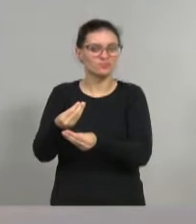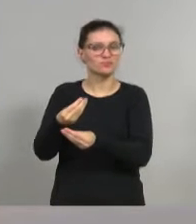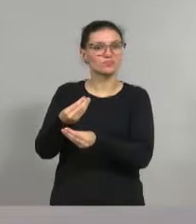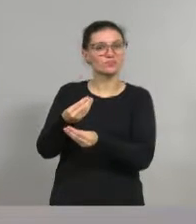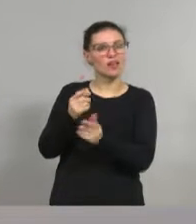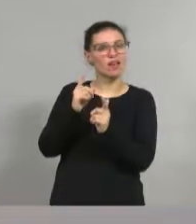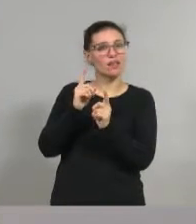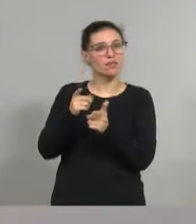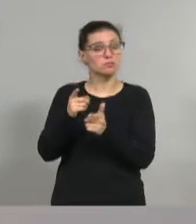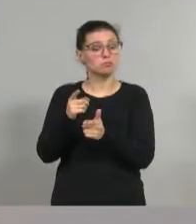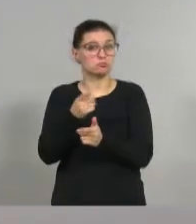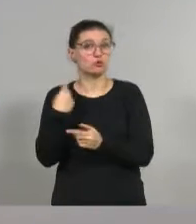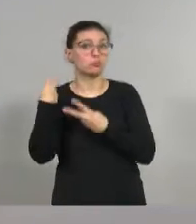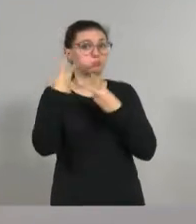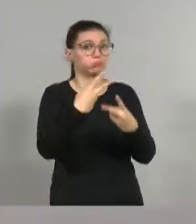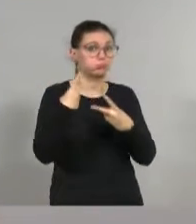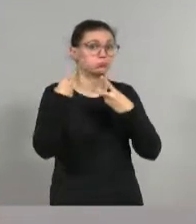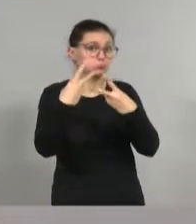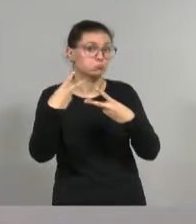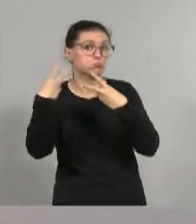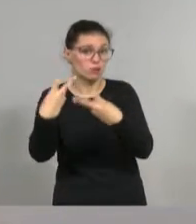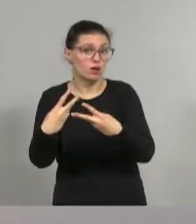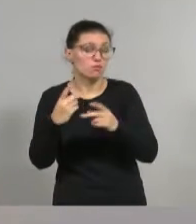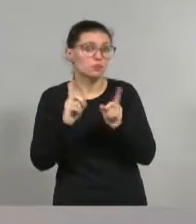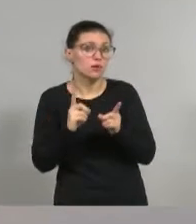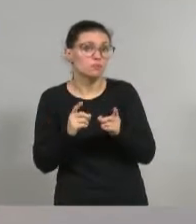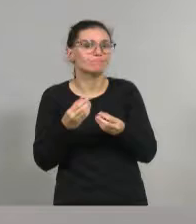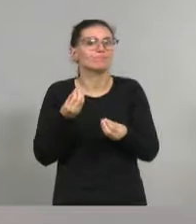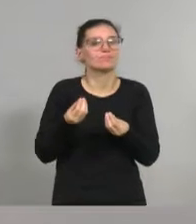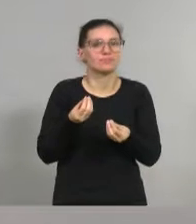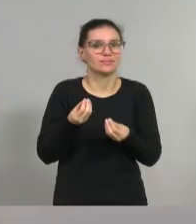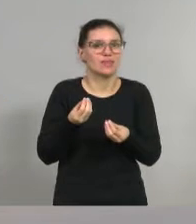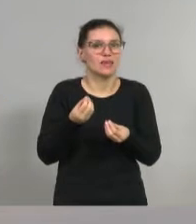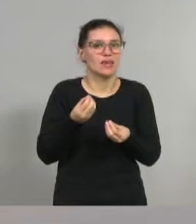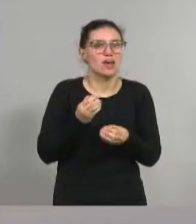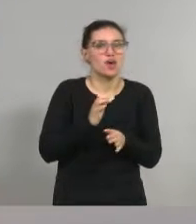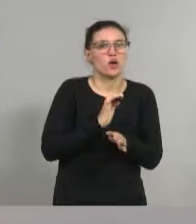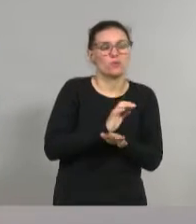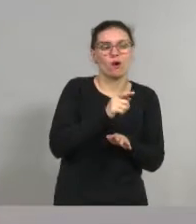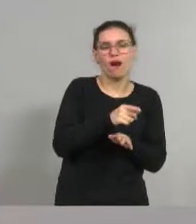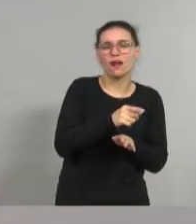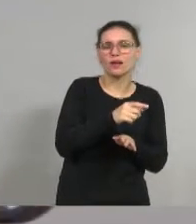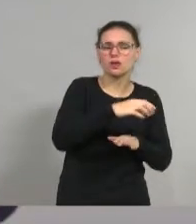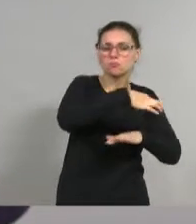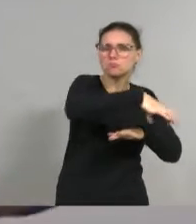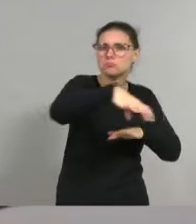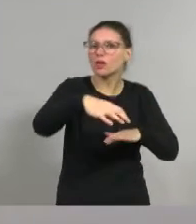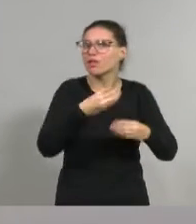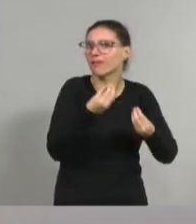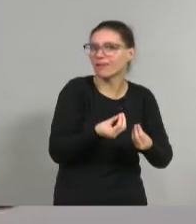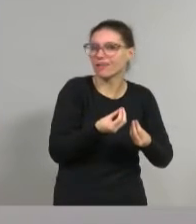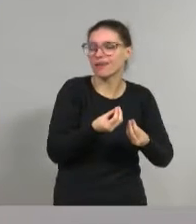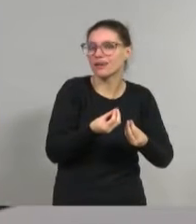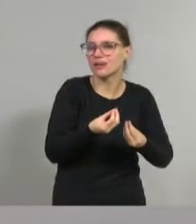Incluso frecuentemente viajamos a Villa del Rosario o a San Francisco para poder hacer cobertura de lo que pasa en las otras sedes y abarcar